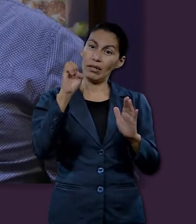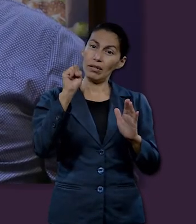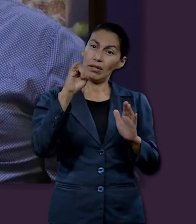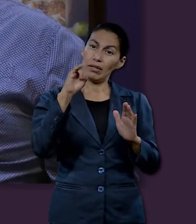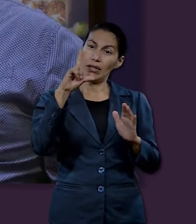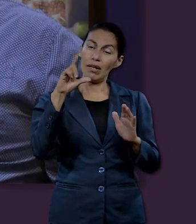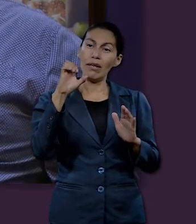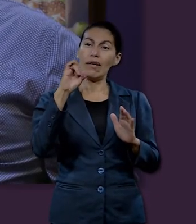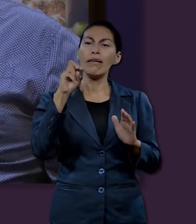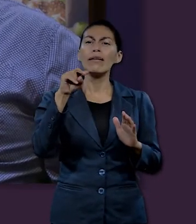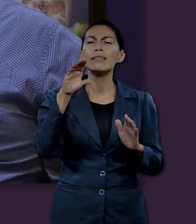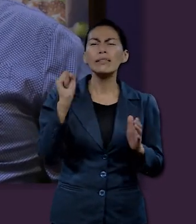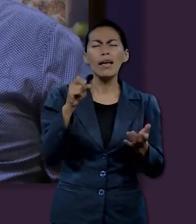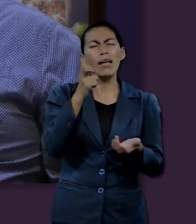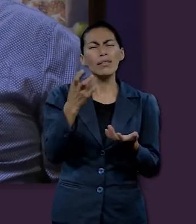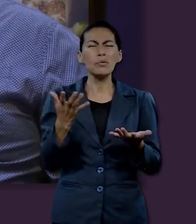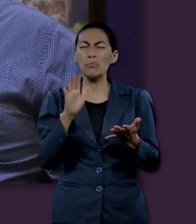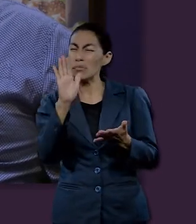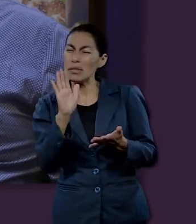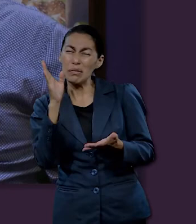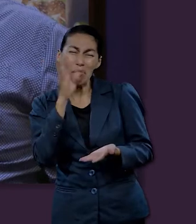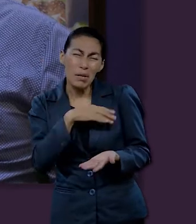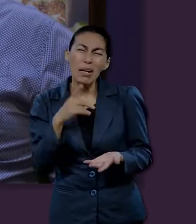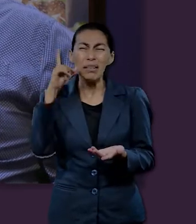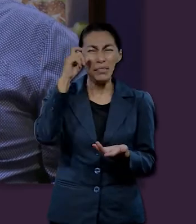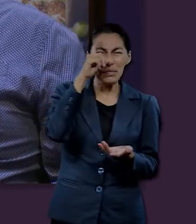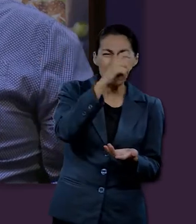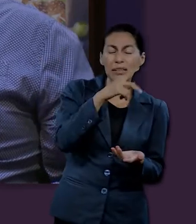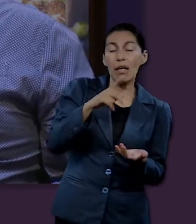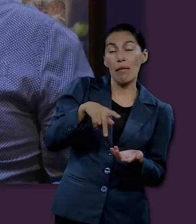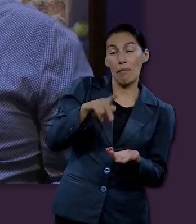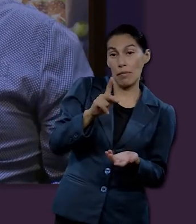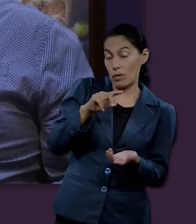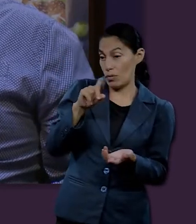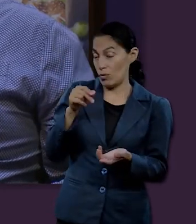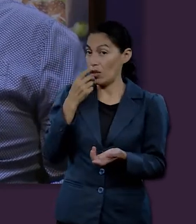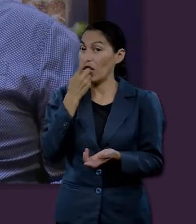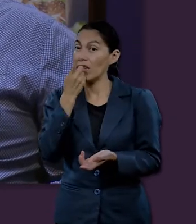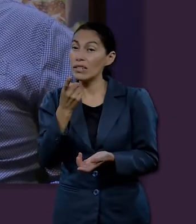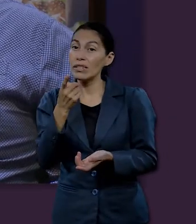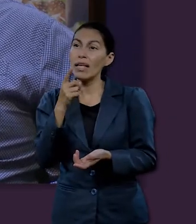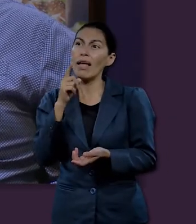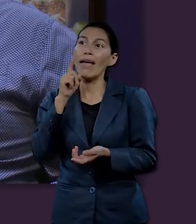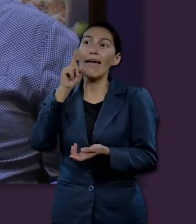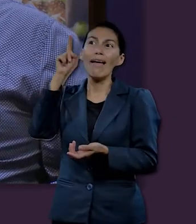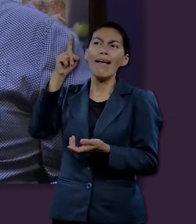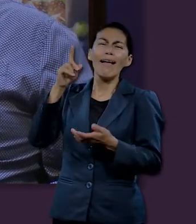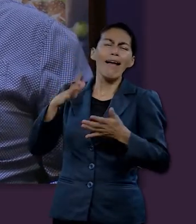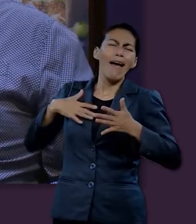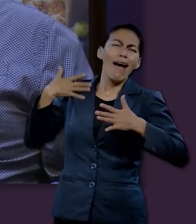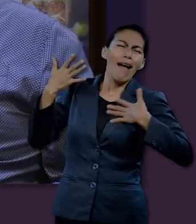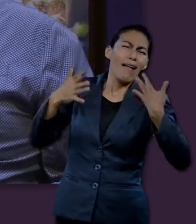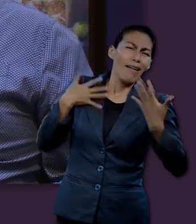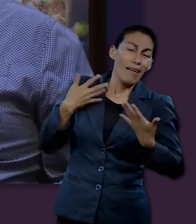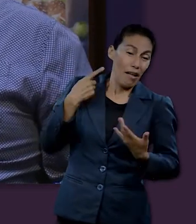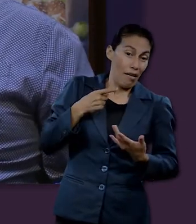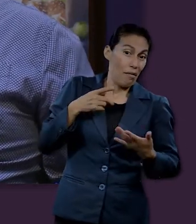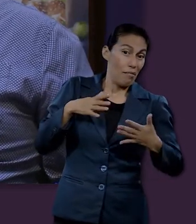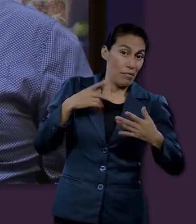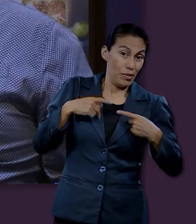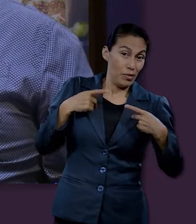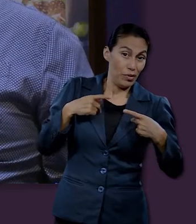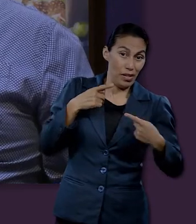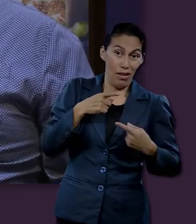presenta un panorama muy desfavorecedor, pero al final dice que Él se alegrará y